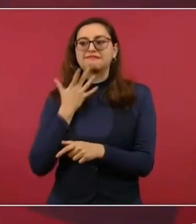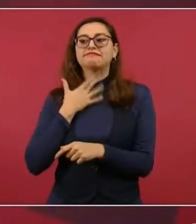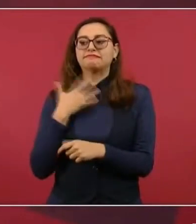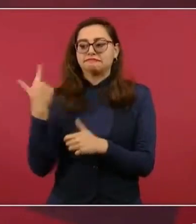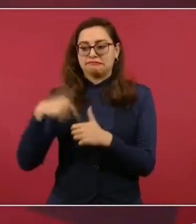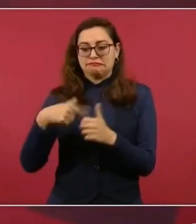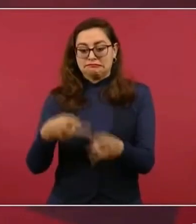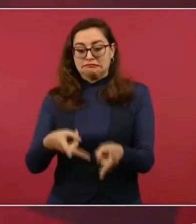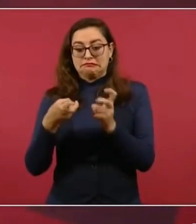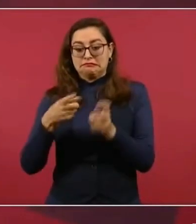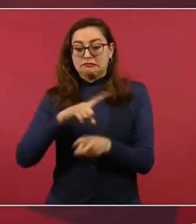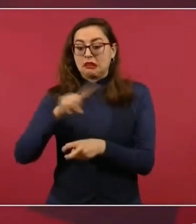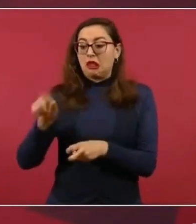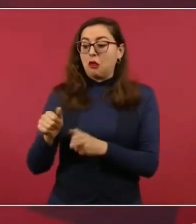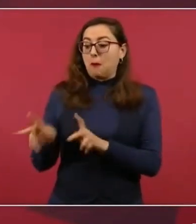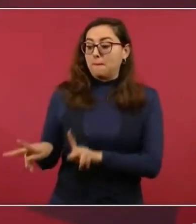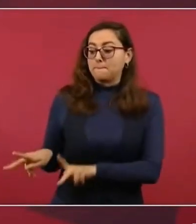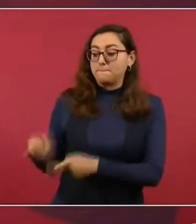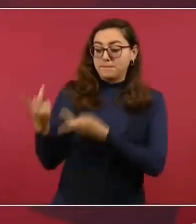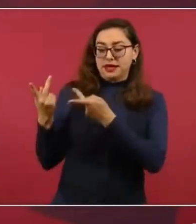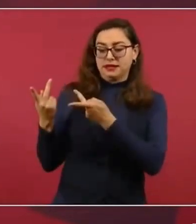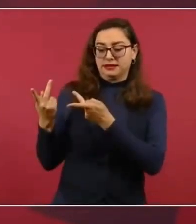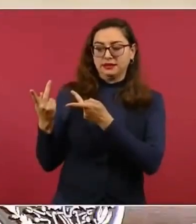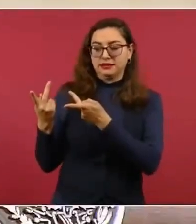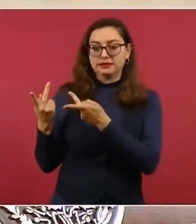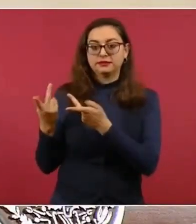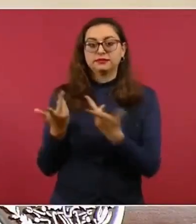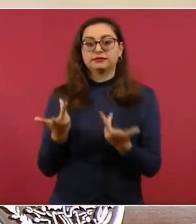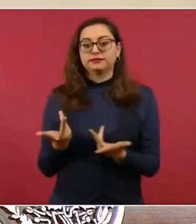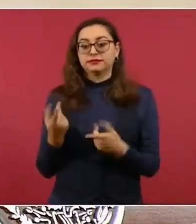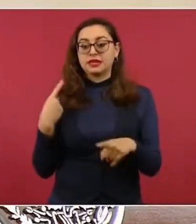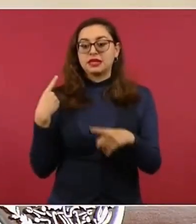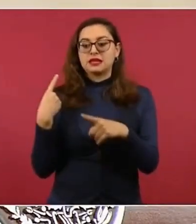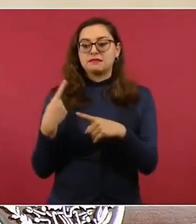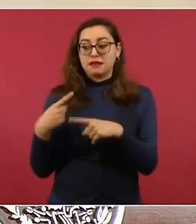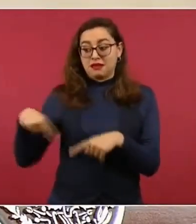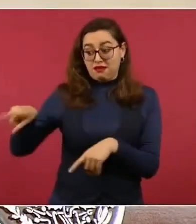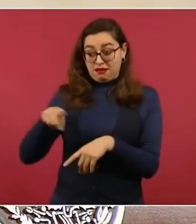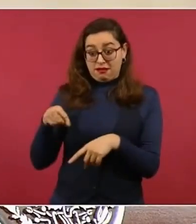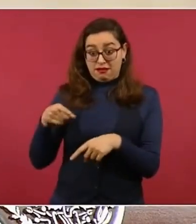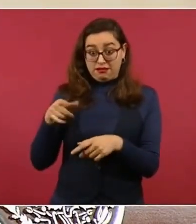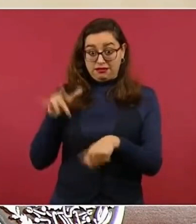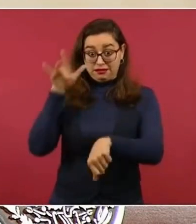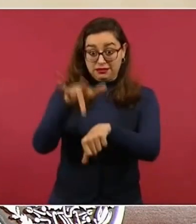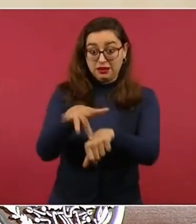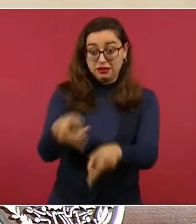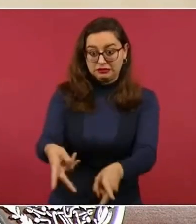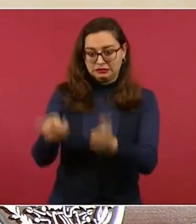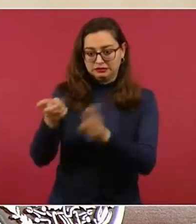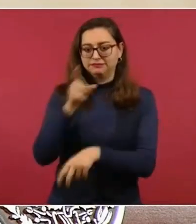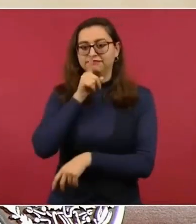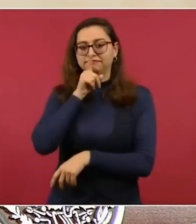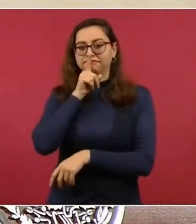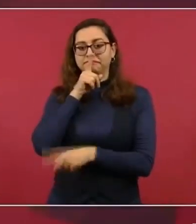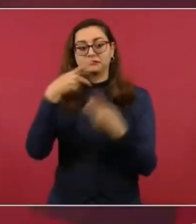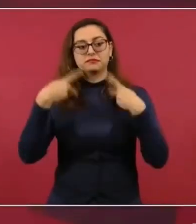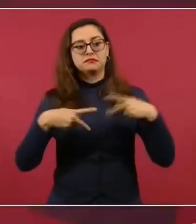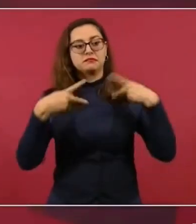están contando con el apoyo de la población,